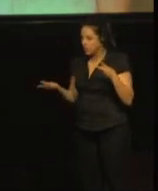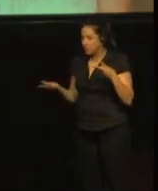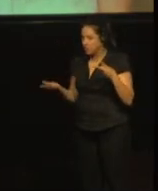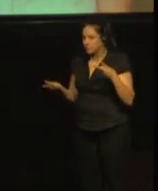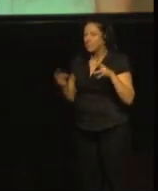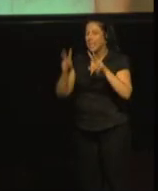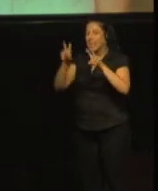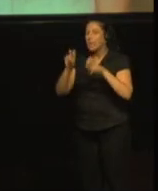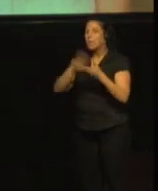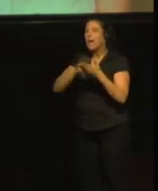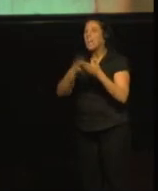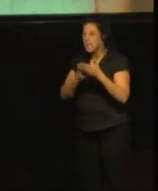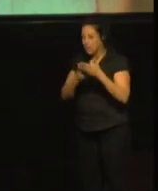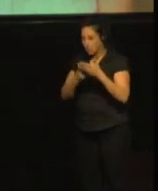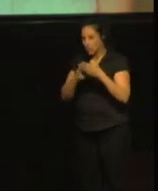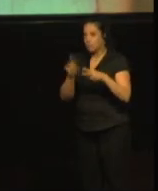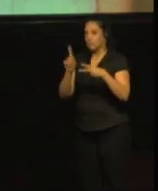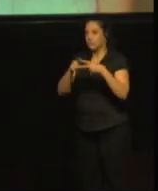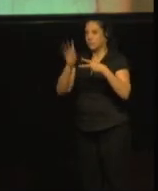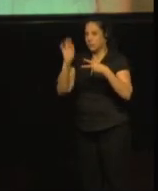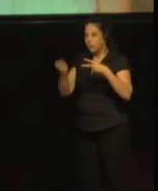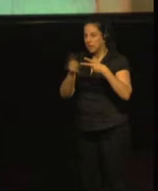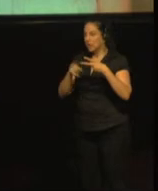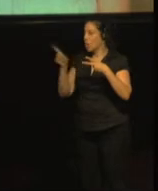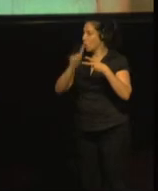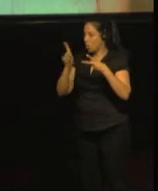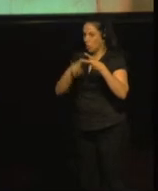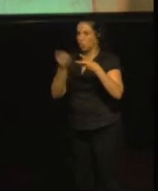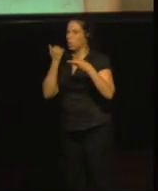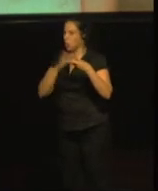Sí, no, no sabe.